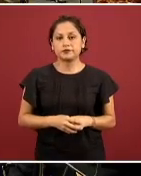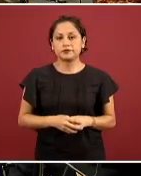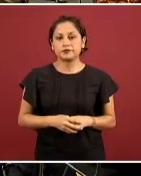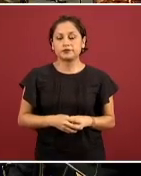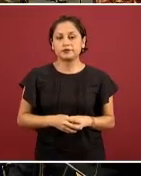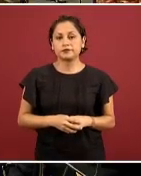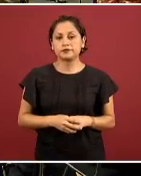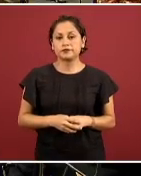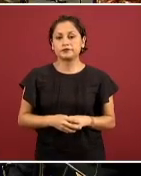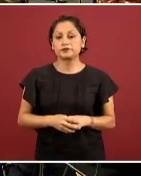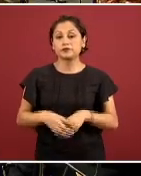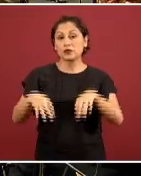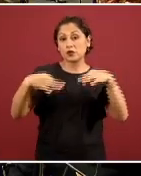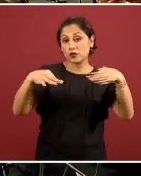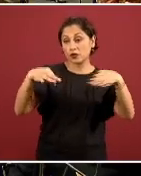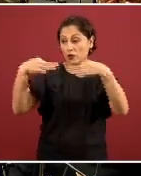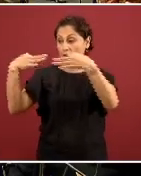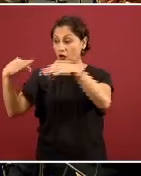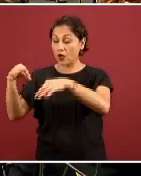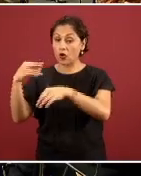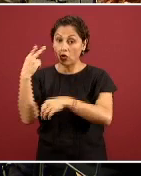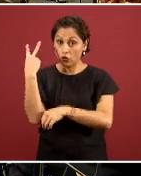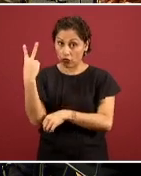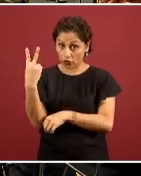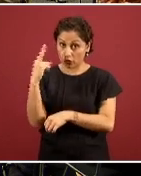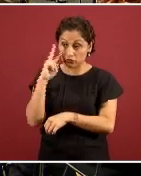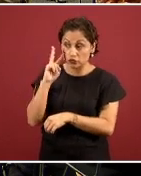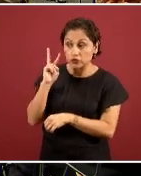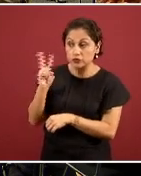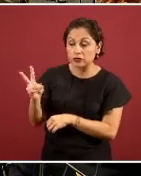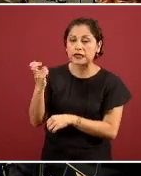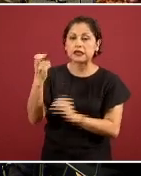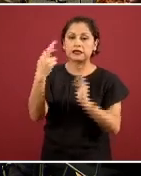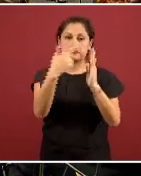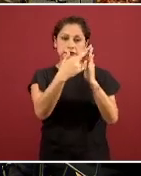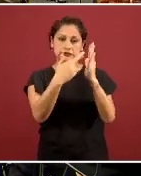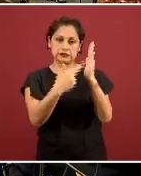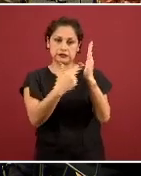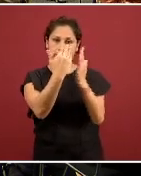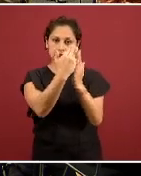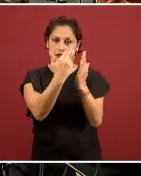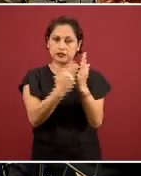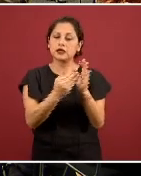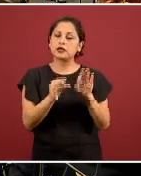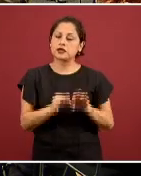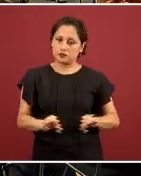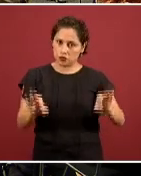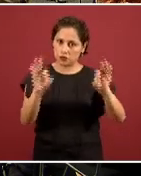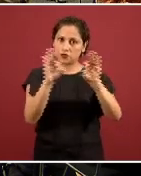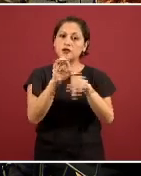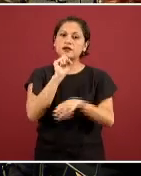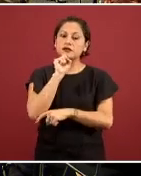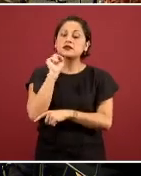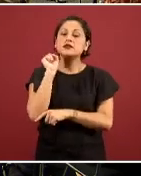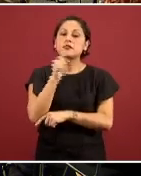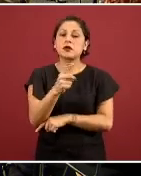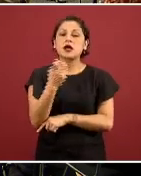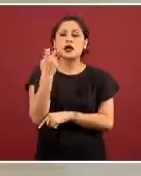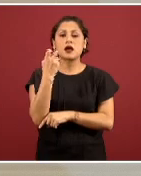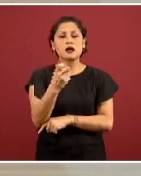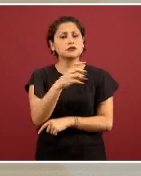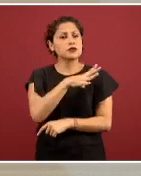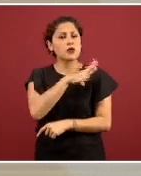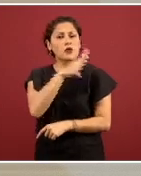Estos dos lineamientos también son importantes, que son los lineamientos generales para la